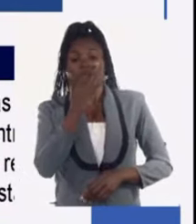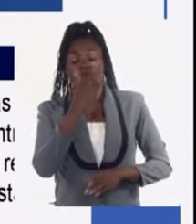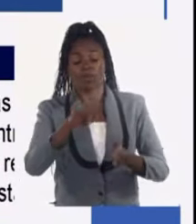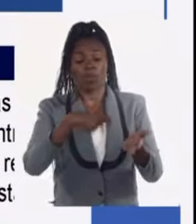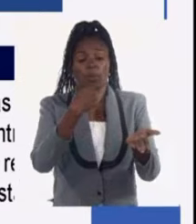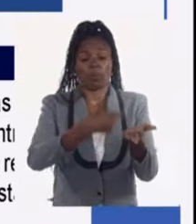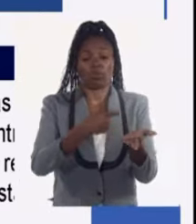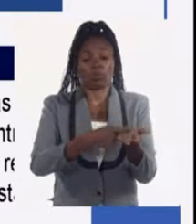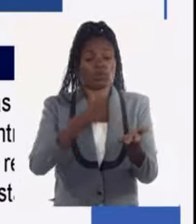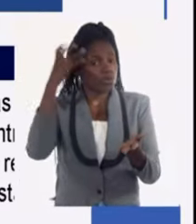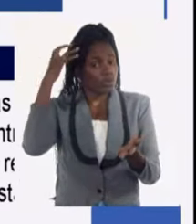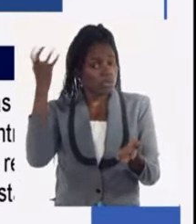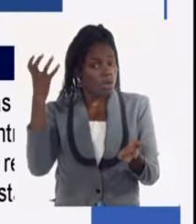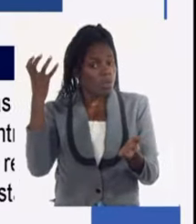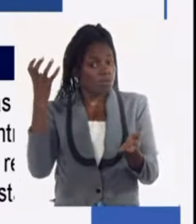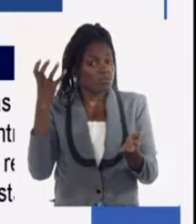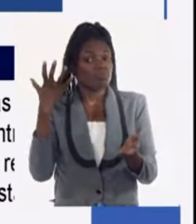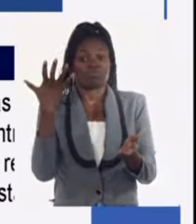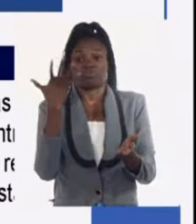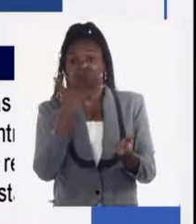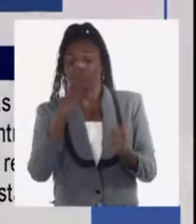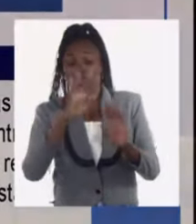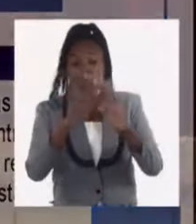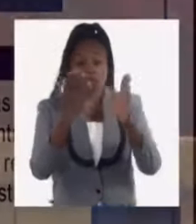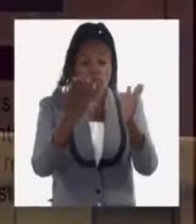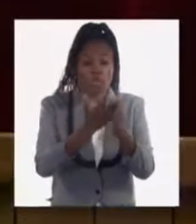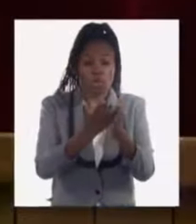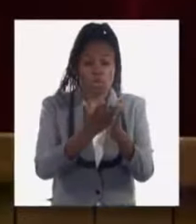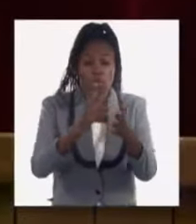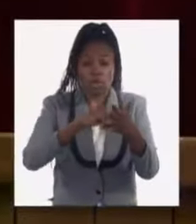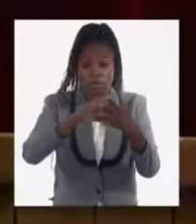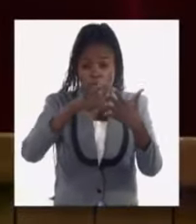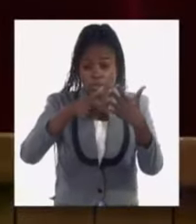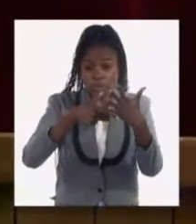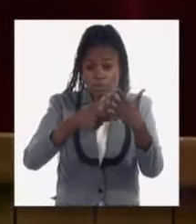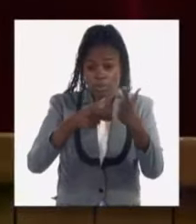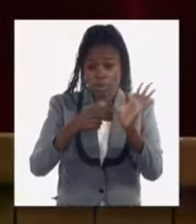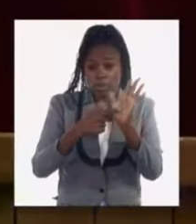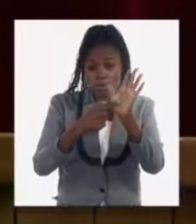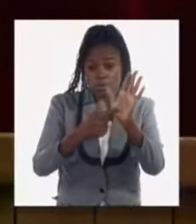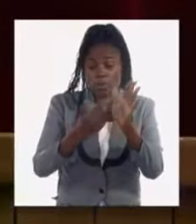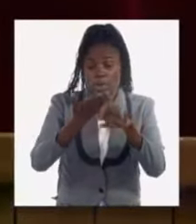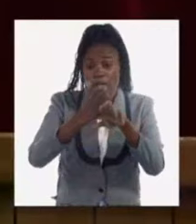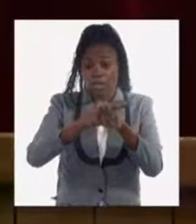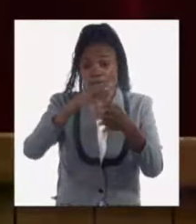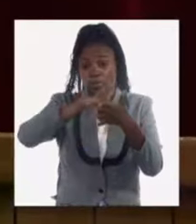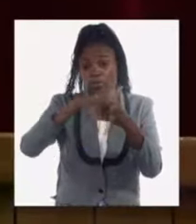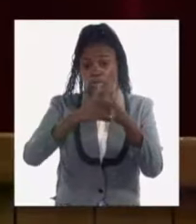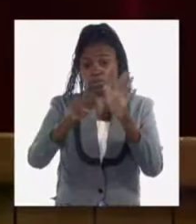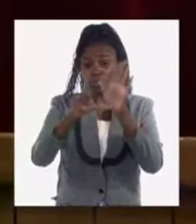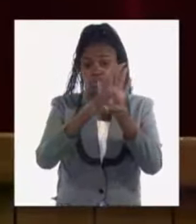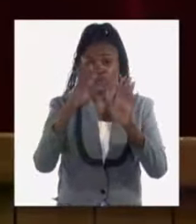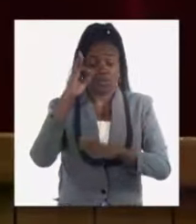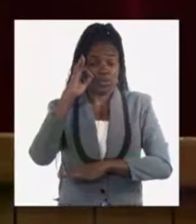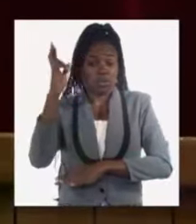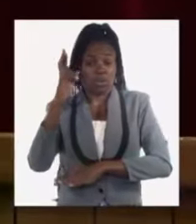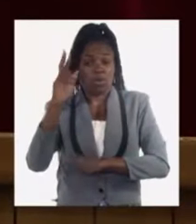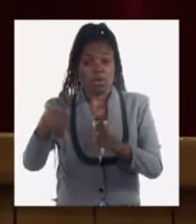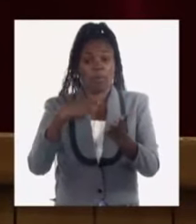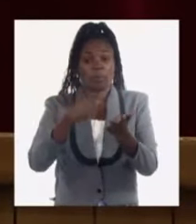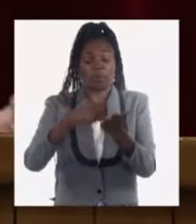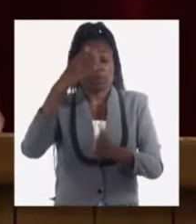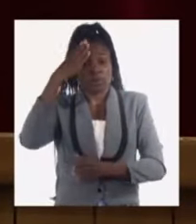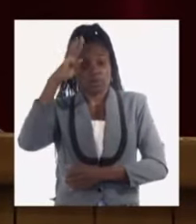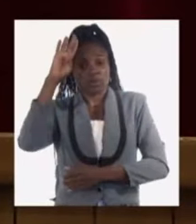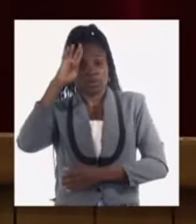Estado y esta discusión la hemos estado teniendo también en todas las comisiones y lo vamos a ver hoy cuando se presente el anteproyecto de ley. Recordar que el presupuesto del Estado en nuestro